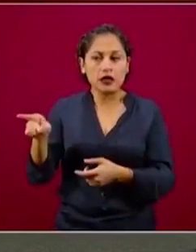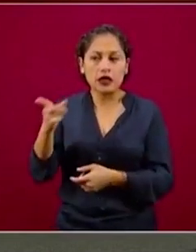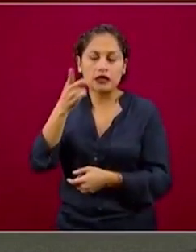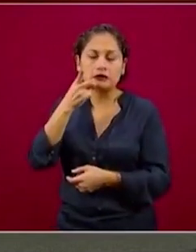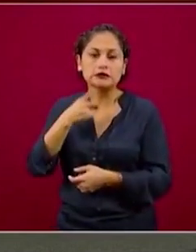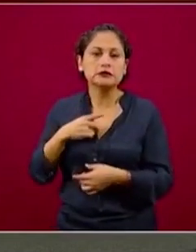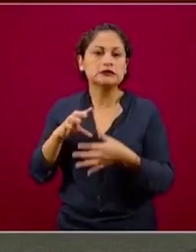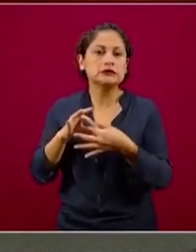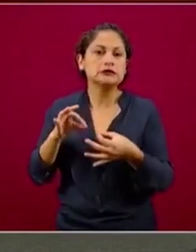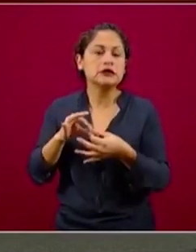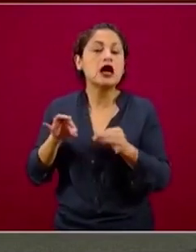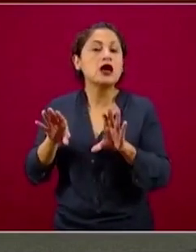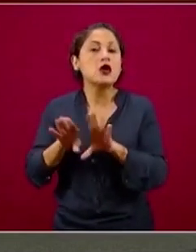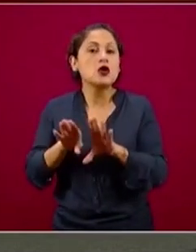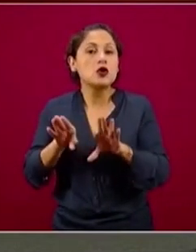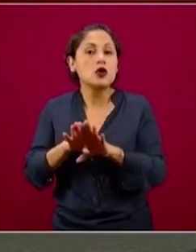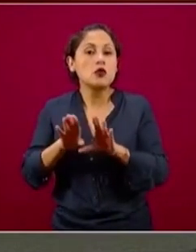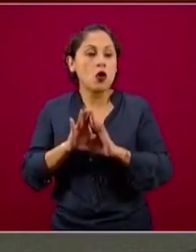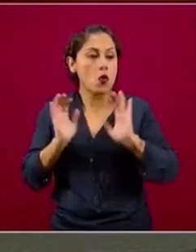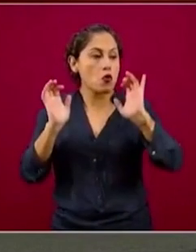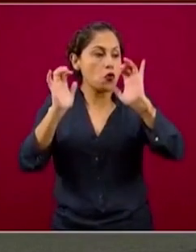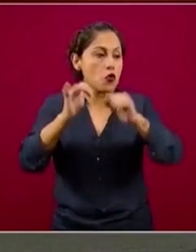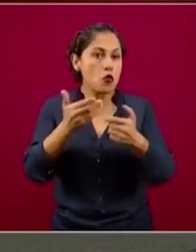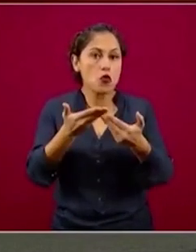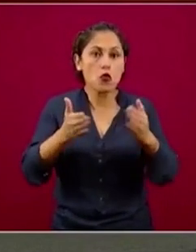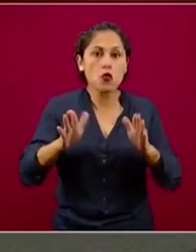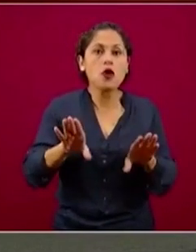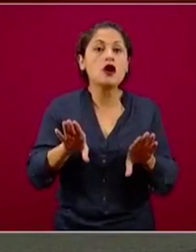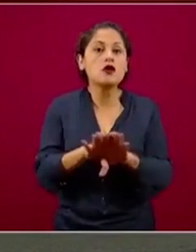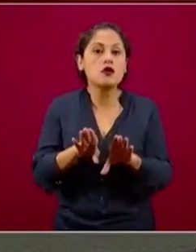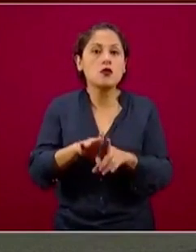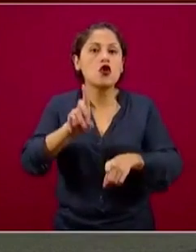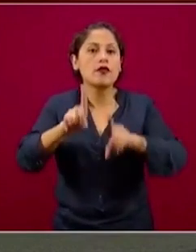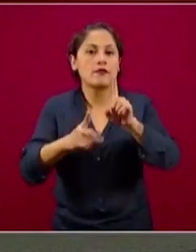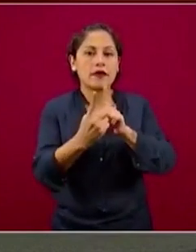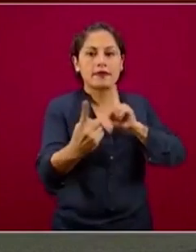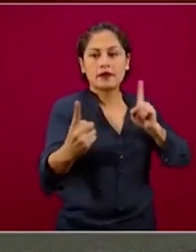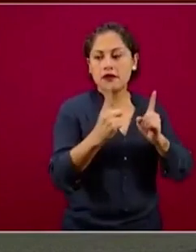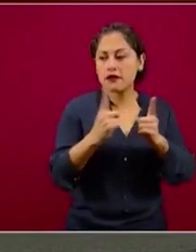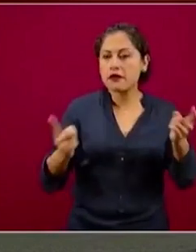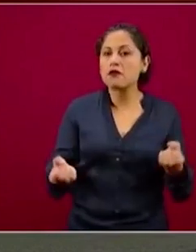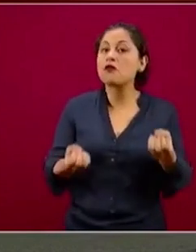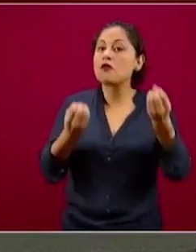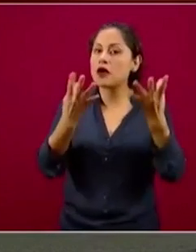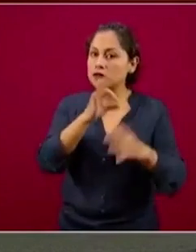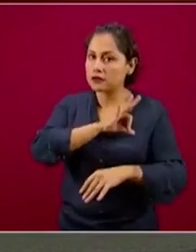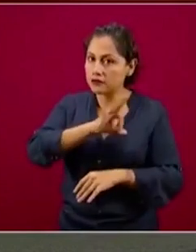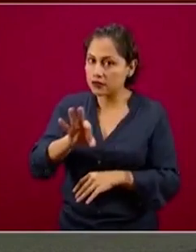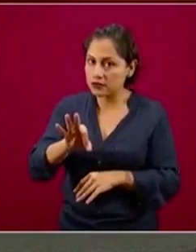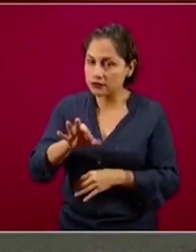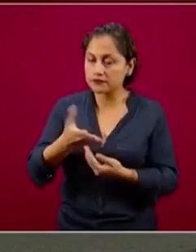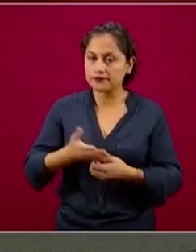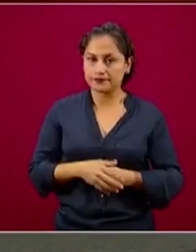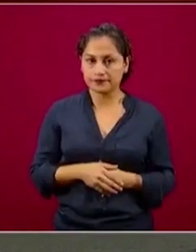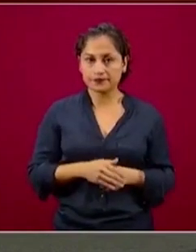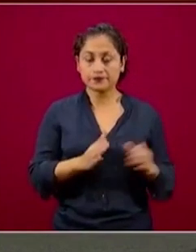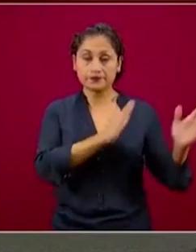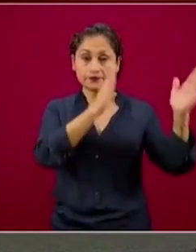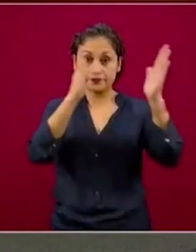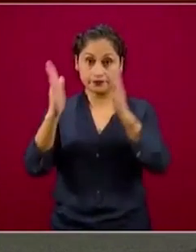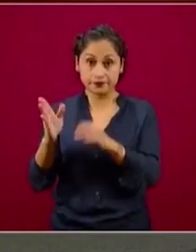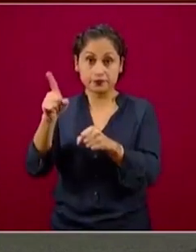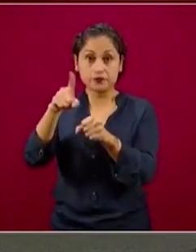óptimas del aforo en un espacio abierto, la densidad, la proximidad. En amarillo